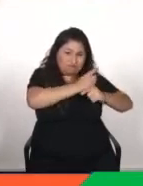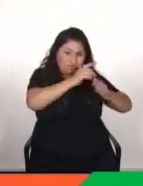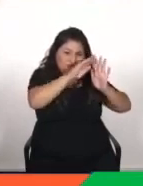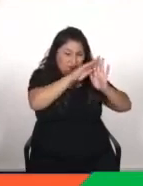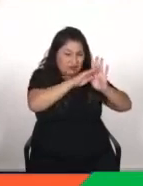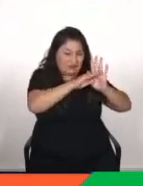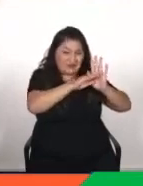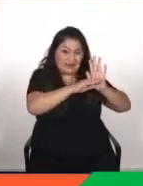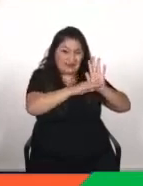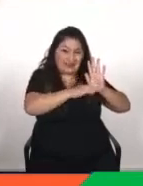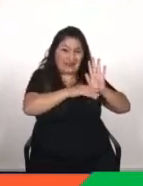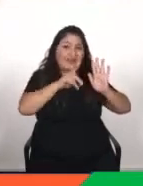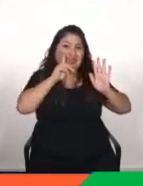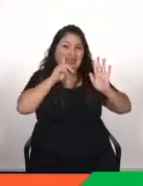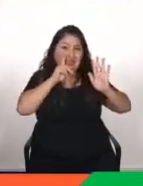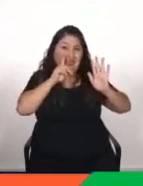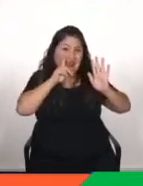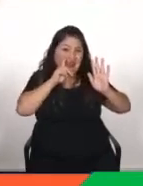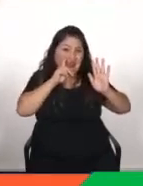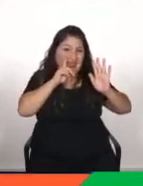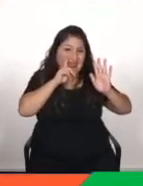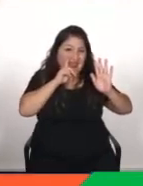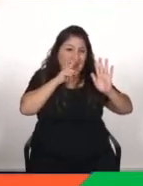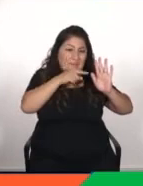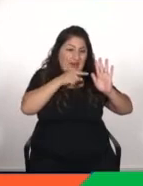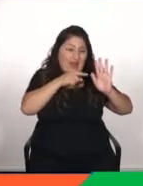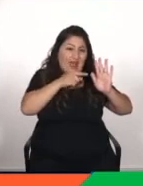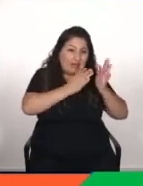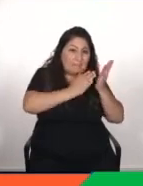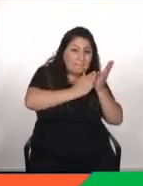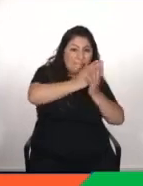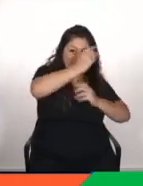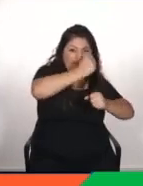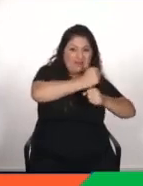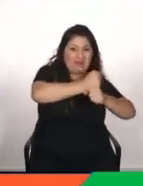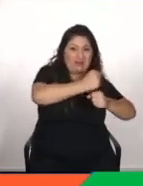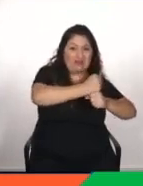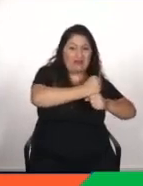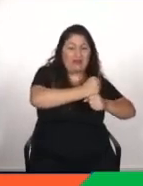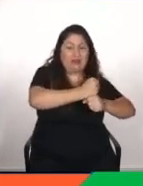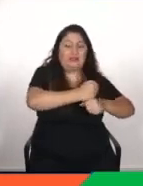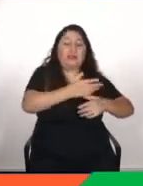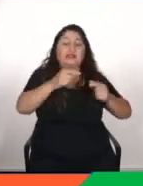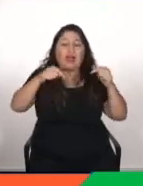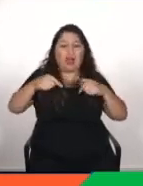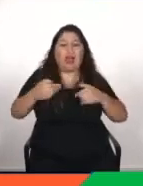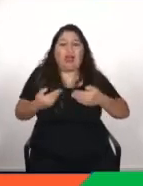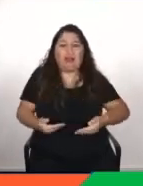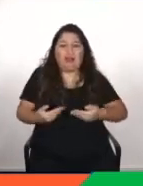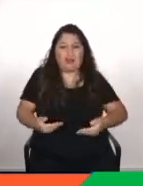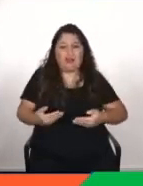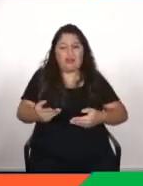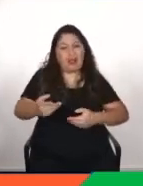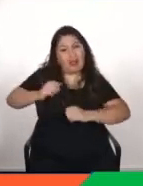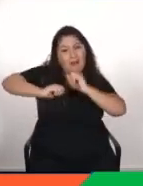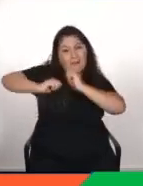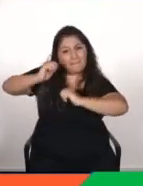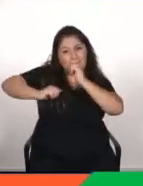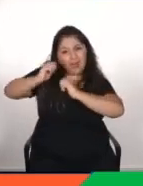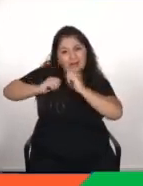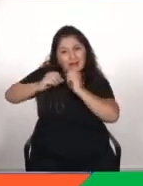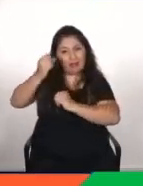lo que tiene que tener en cuenta a la hora de conducirse En este sentido ahora con el machine learning lo que estamos logrando es tener una serie de